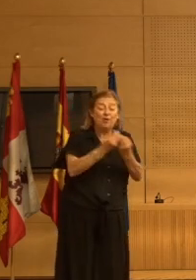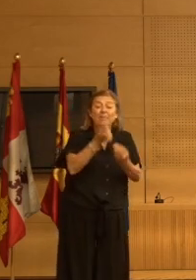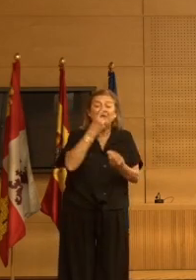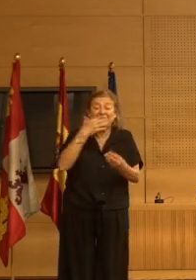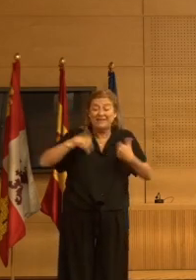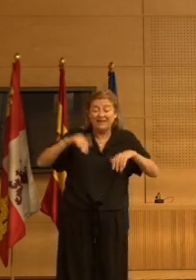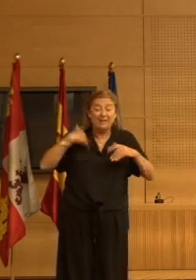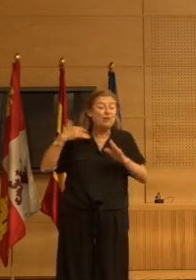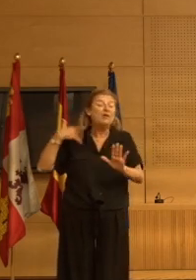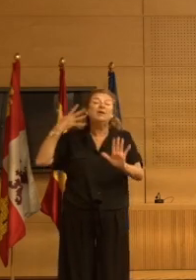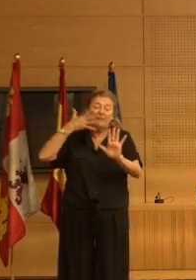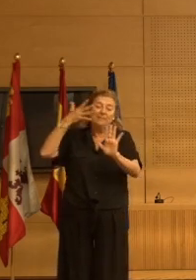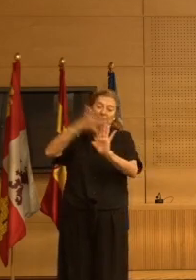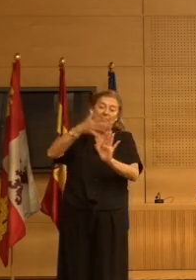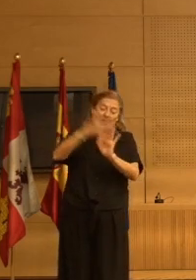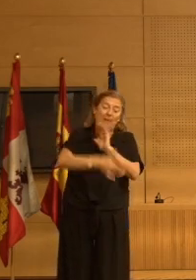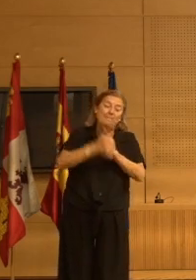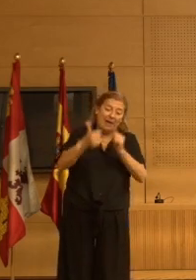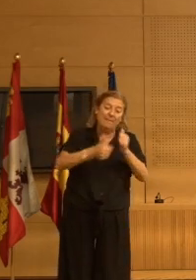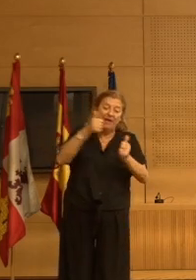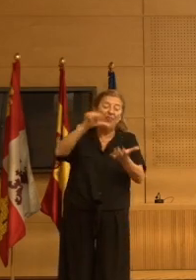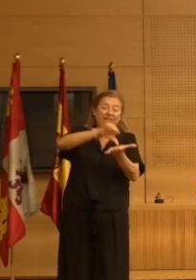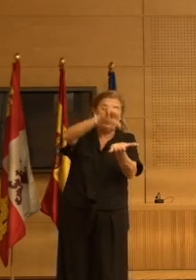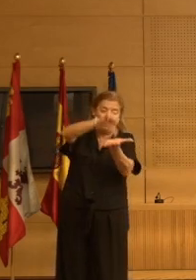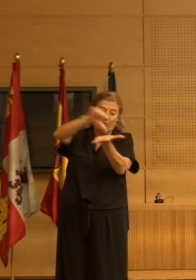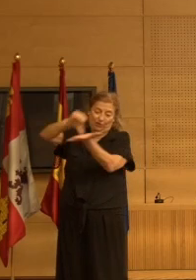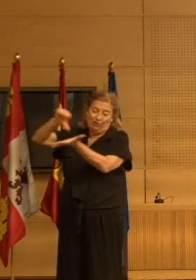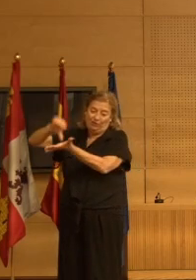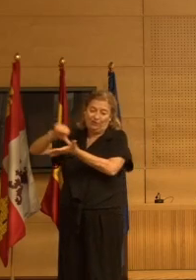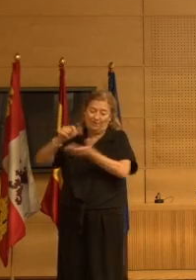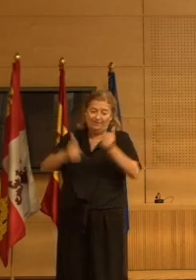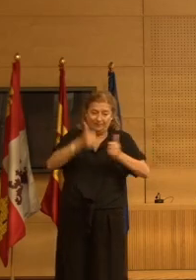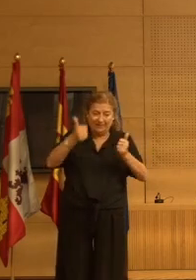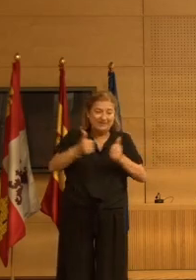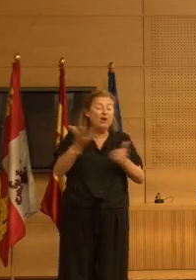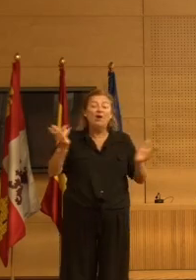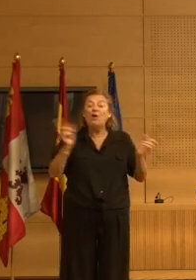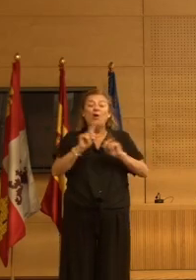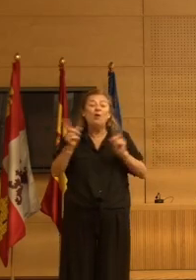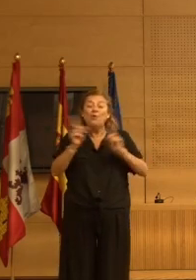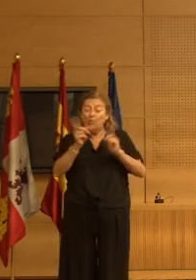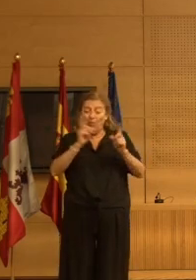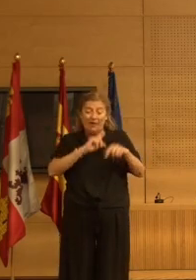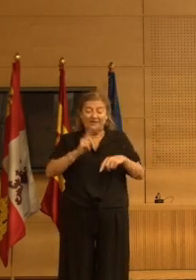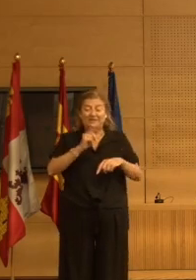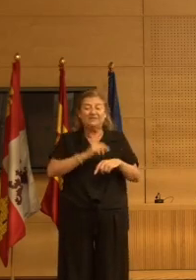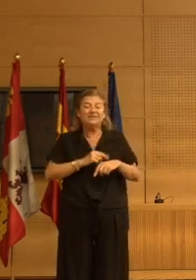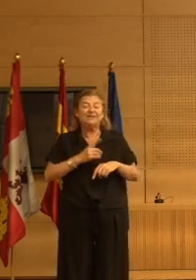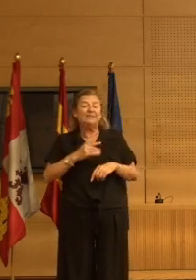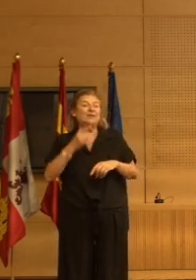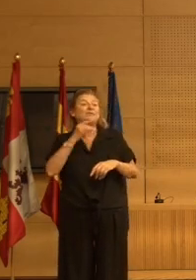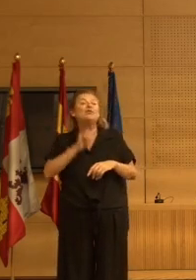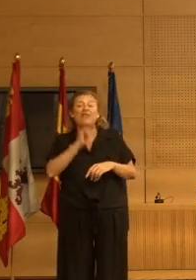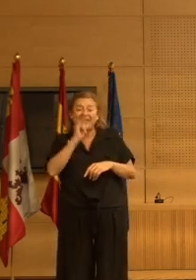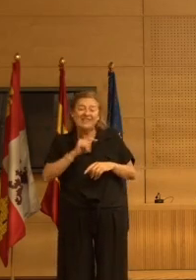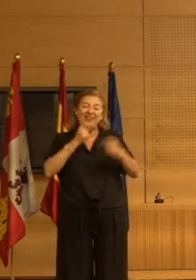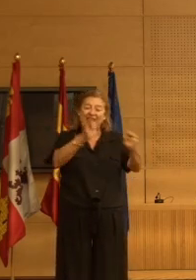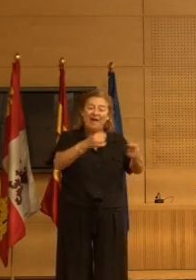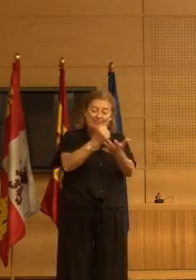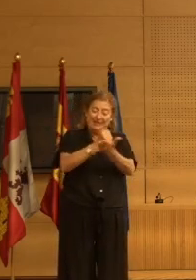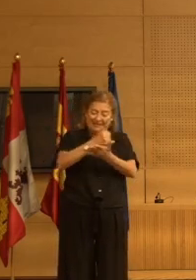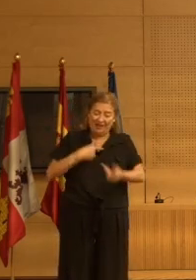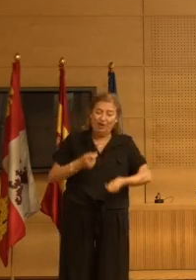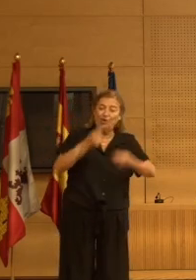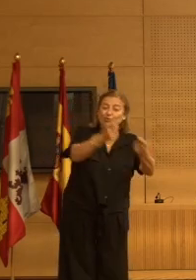se perpetúa y crece en nuestros centros no es suficiente en nuestra opinión una de prescripción sino también es necesaria una